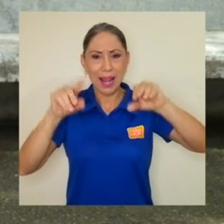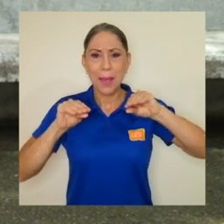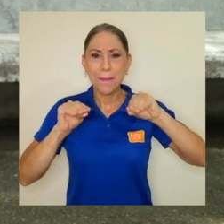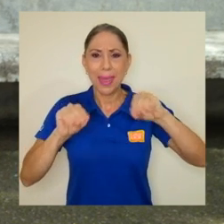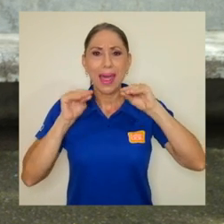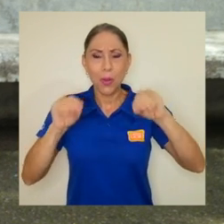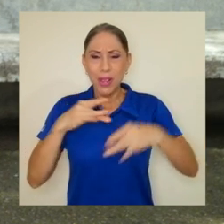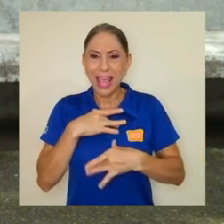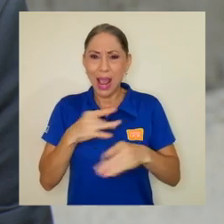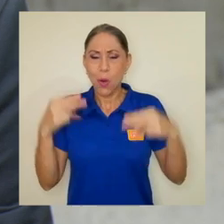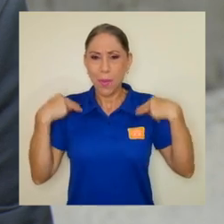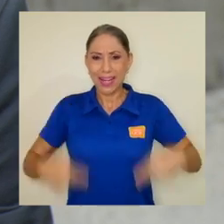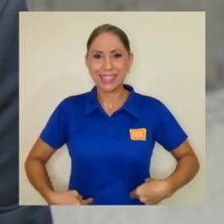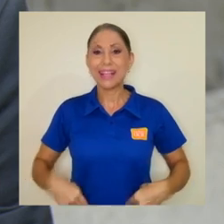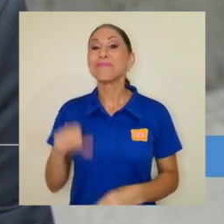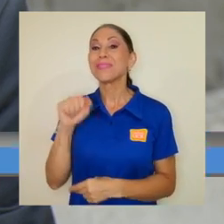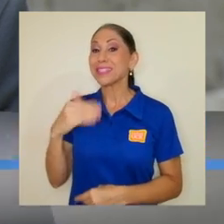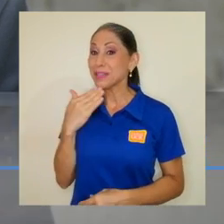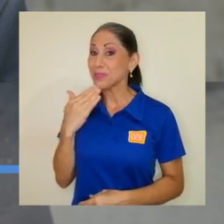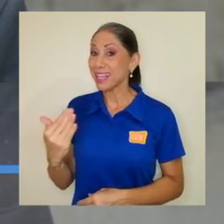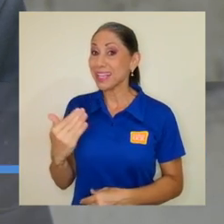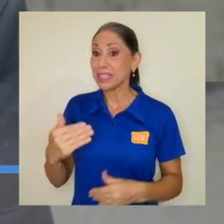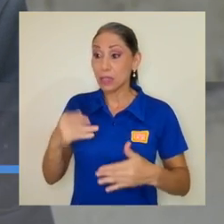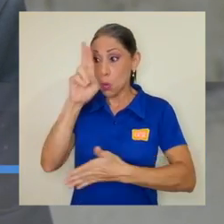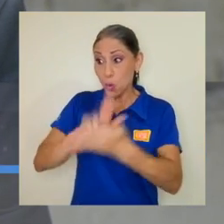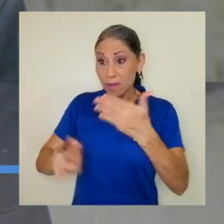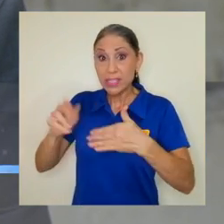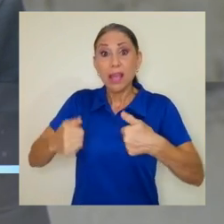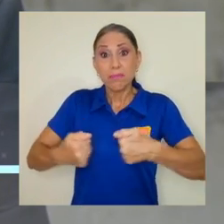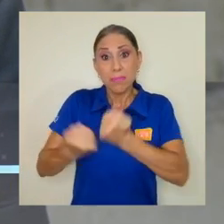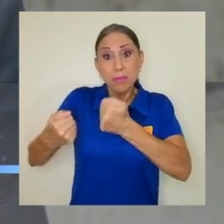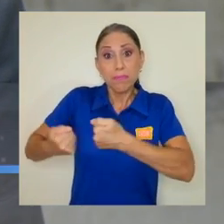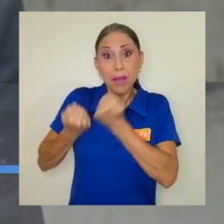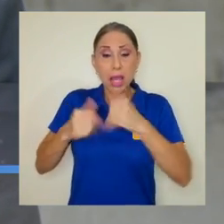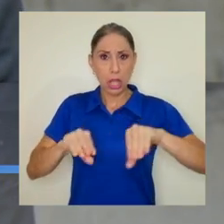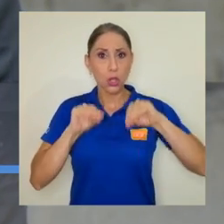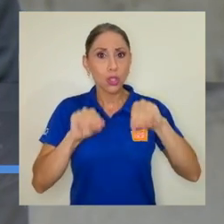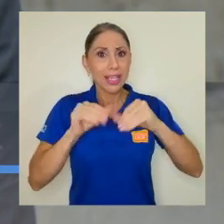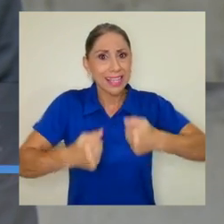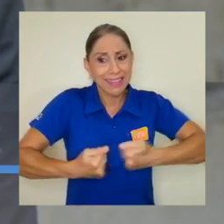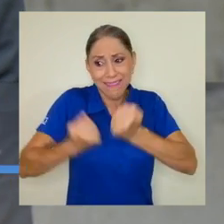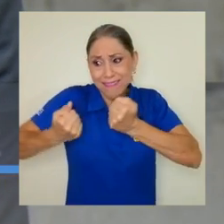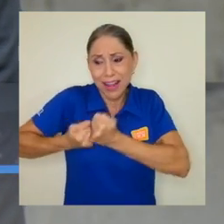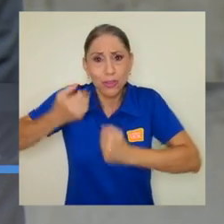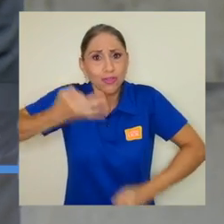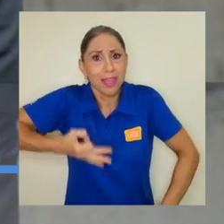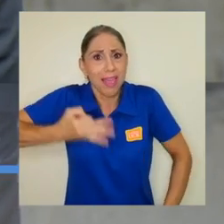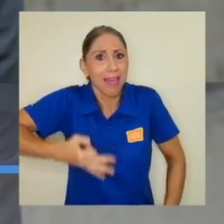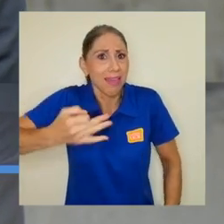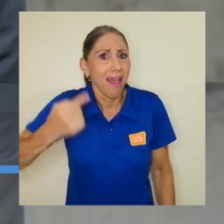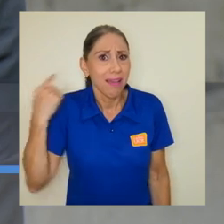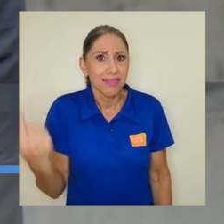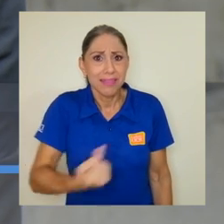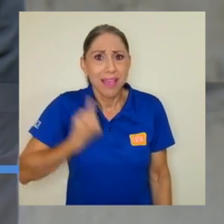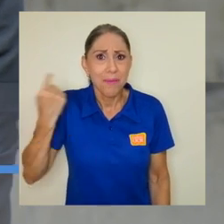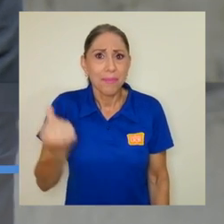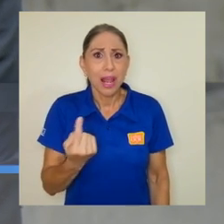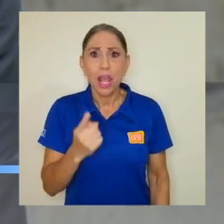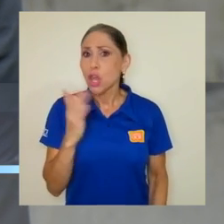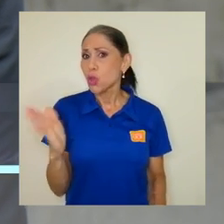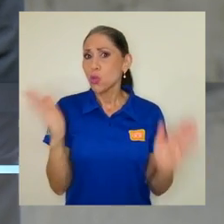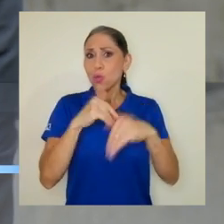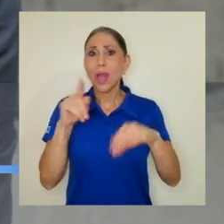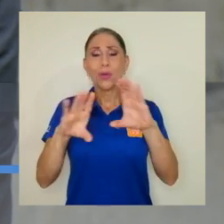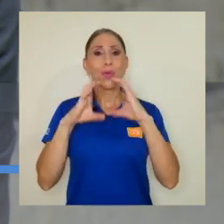pedagogía humanista. Sí, muchísimas gracias, la universidad siempre tiene retos y la docencia tiene retos día a día, en todo momento, no hay una clase que esté terminada,